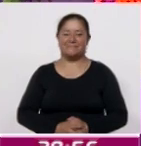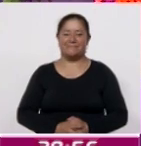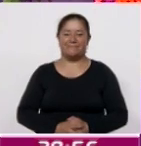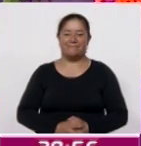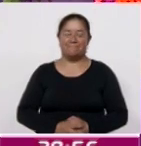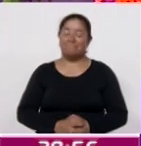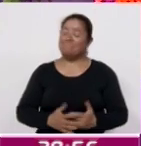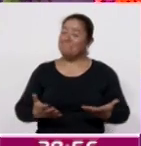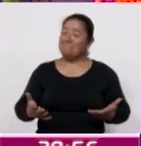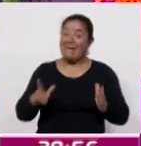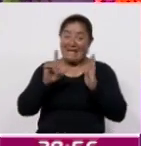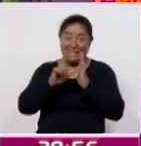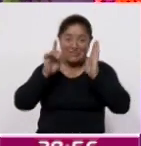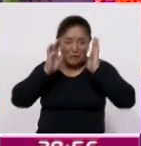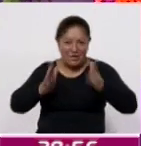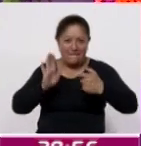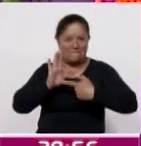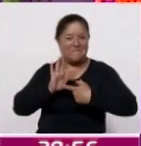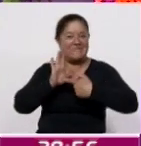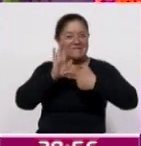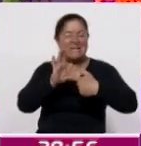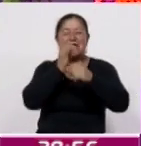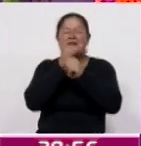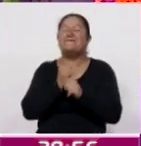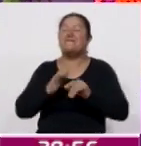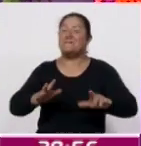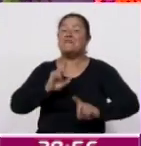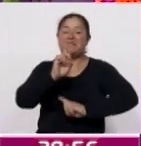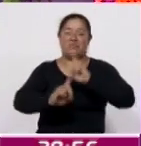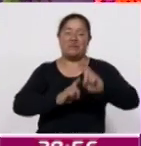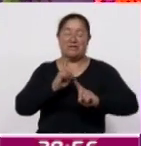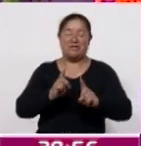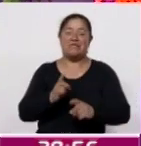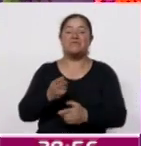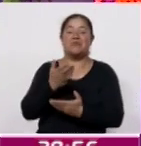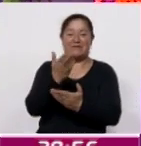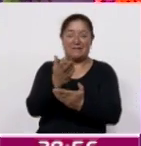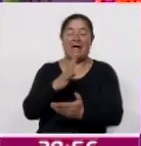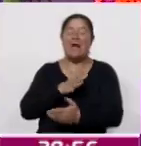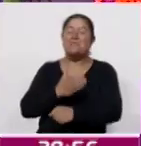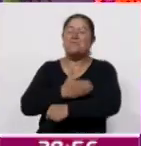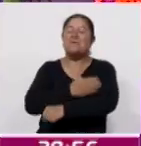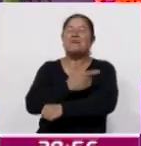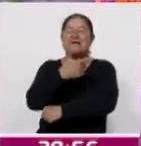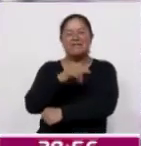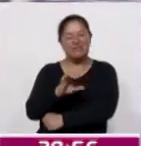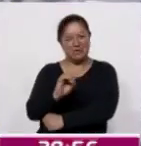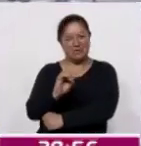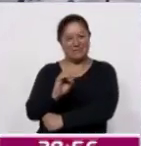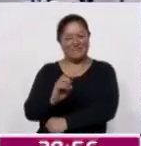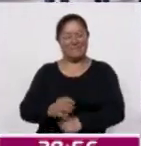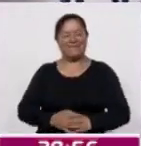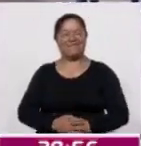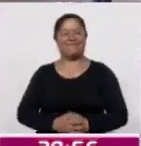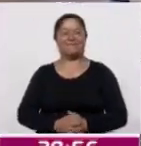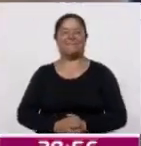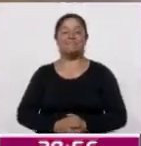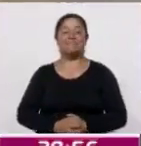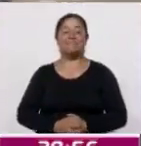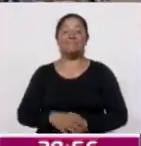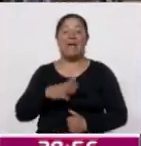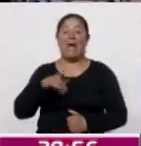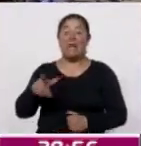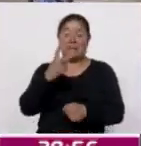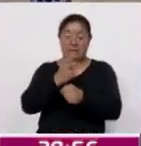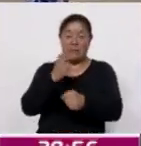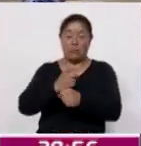Y estamos listos para presentarle la información deportiva en la siguiente nota de mi compañero Giovanni Valdés. Se realizó el